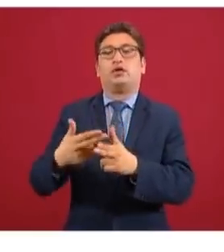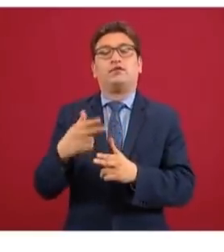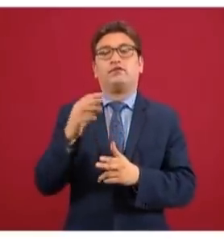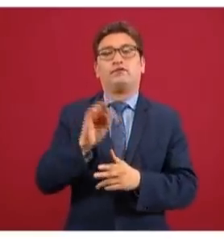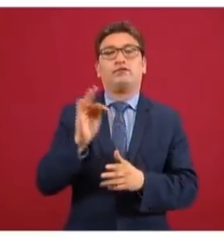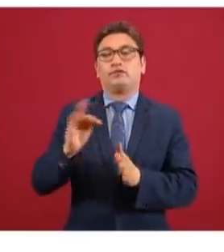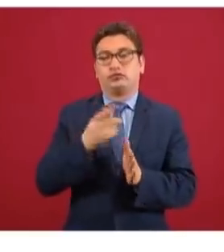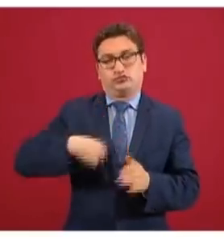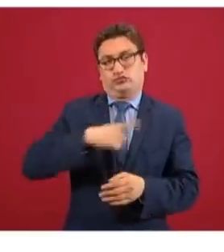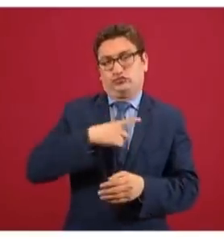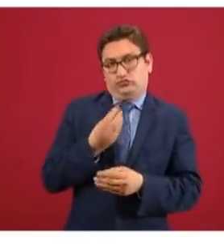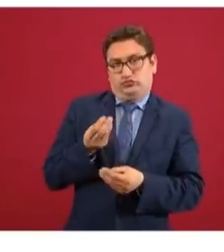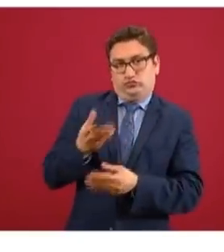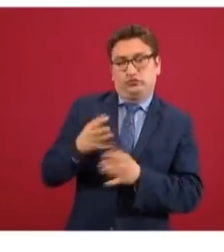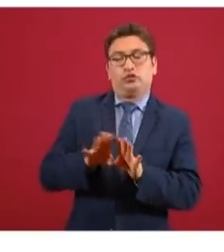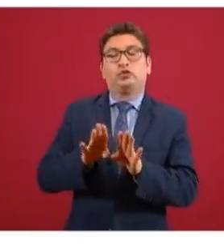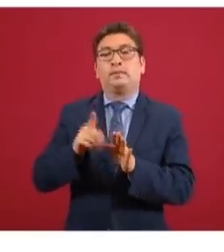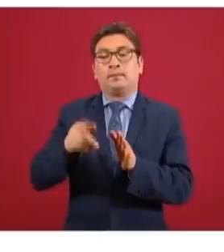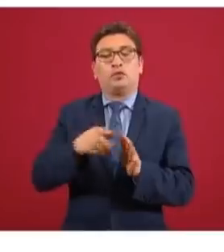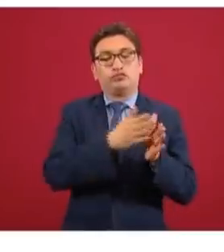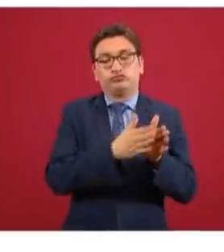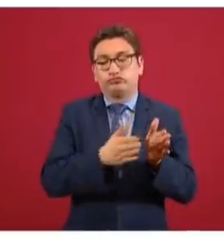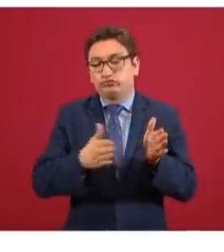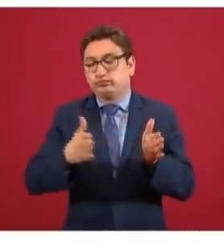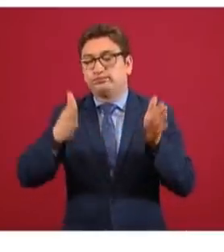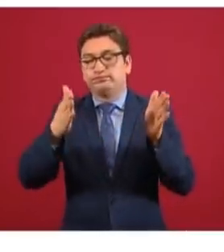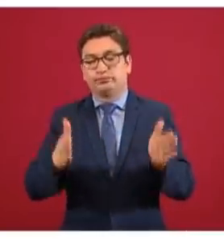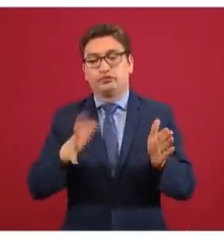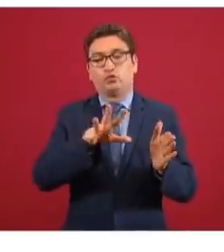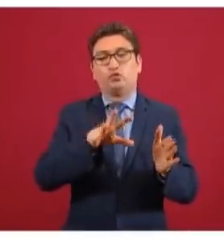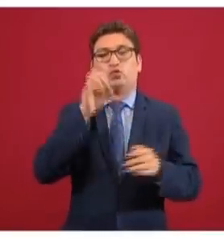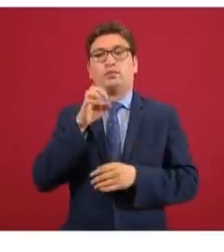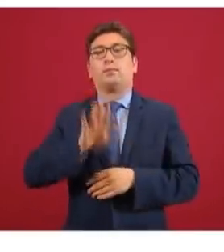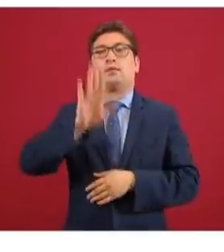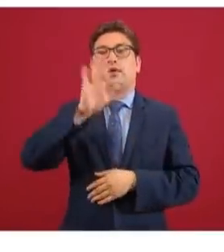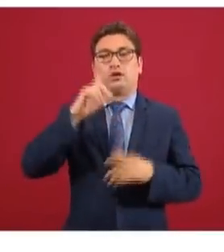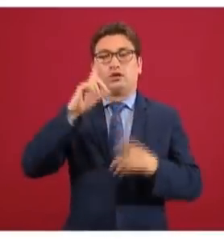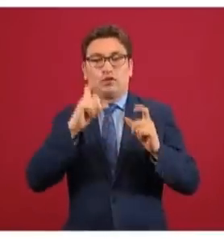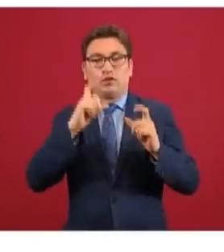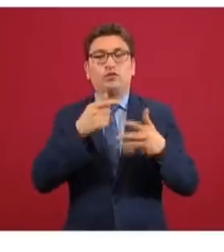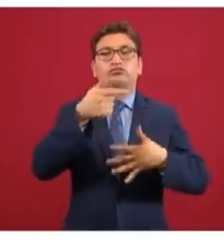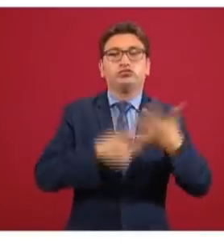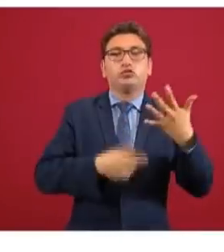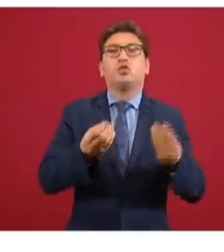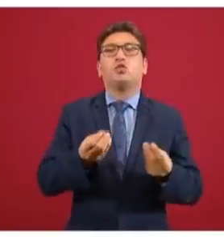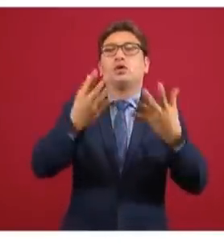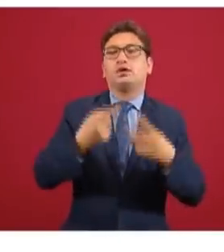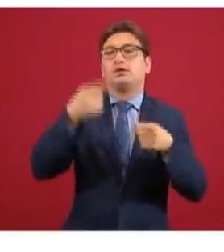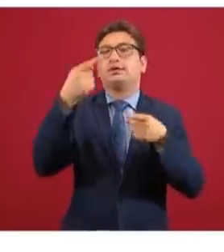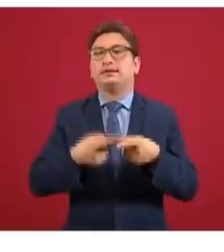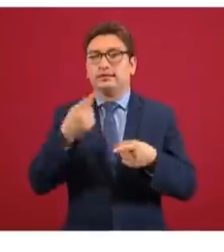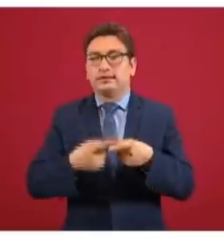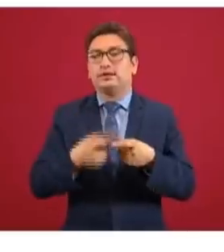funciona como una fotografía de ese momento. Tomamos esa fotografía para saber cuántos son, quiénes son y dónde